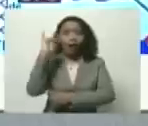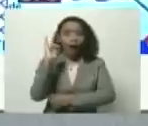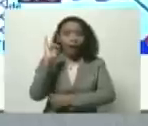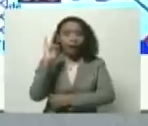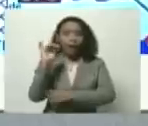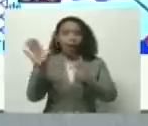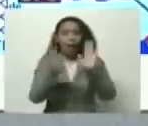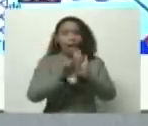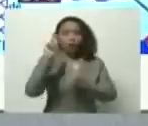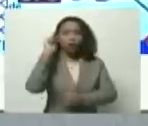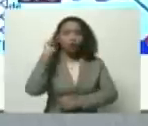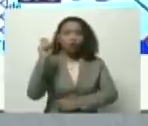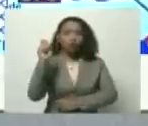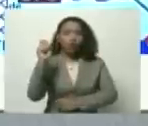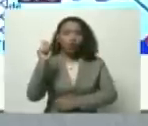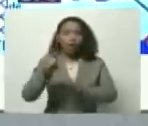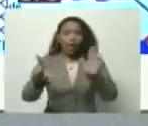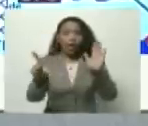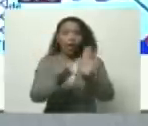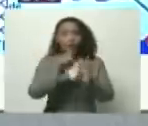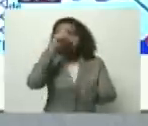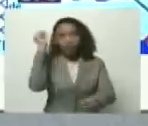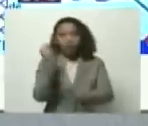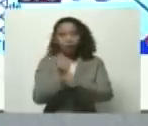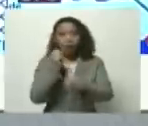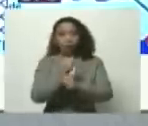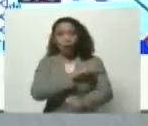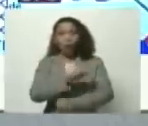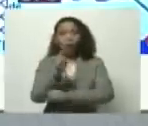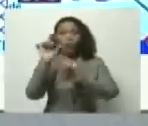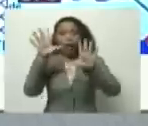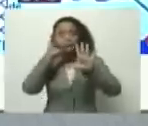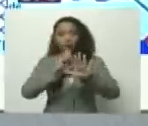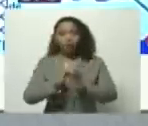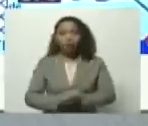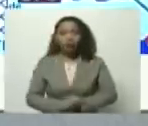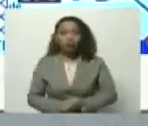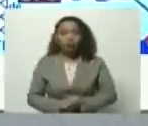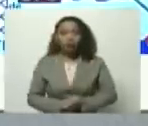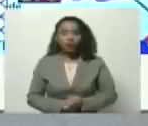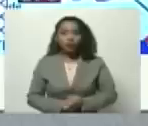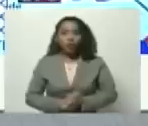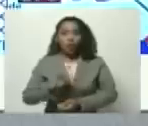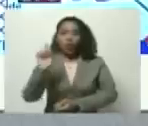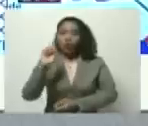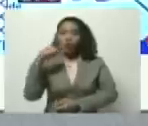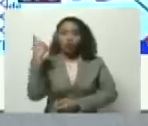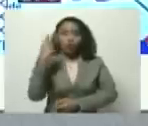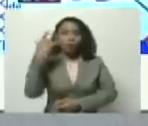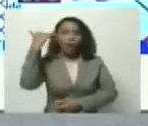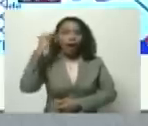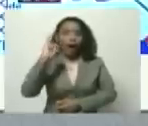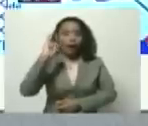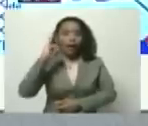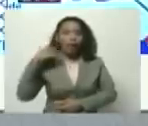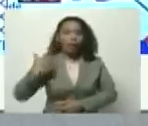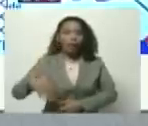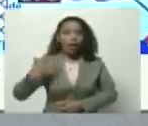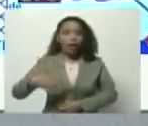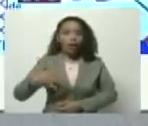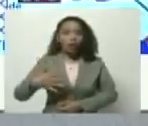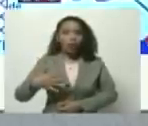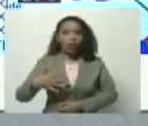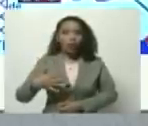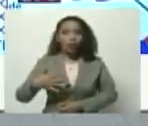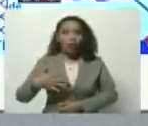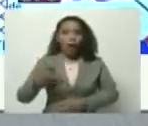constitución y en la Ley Orgánica del Trabajo que cumplió 10 años no solamente contiene el derecho a